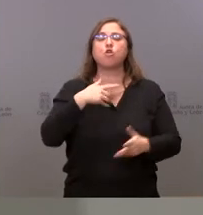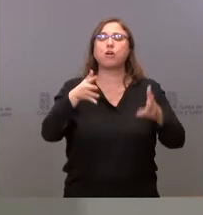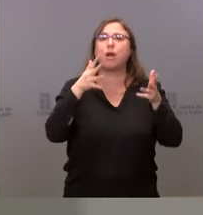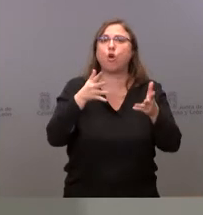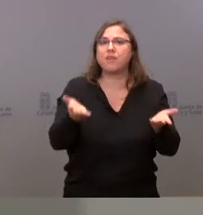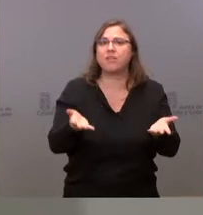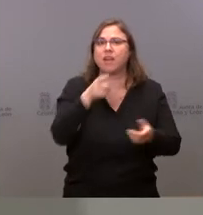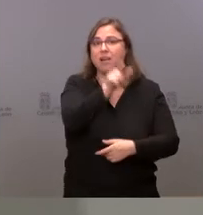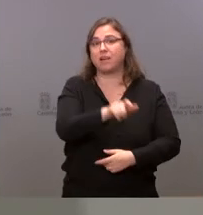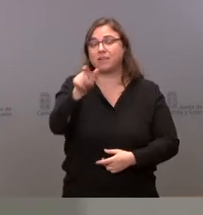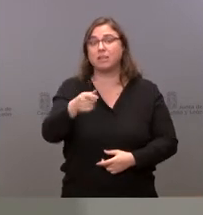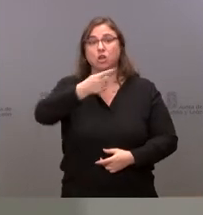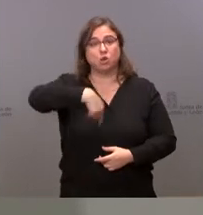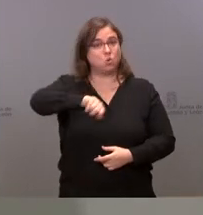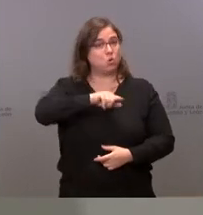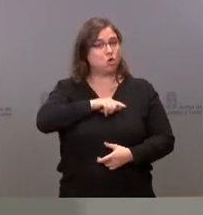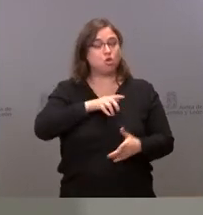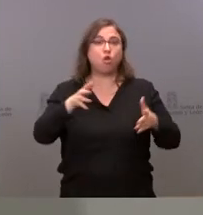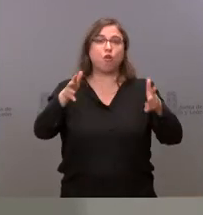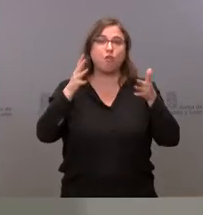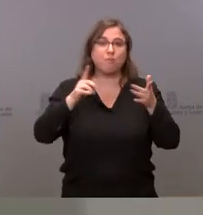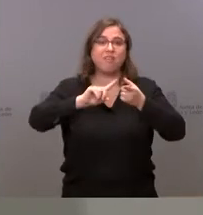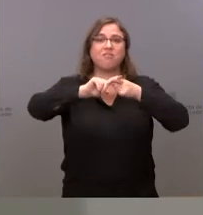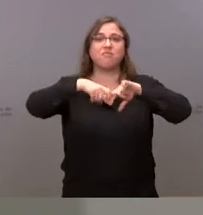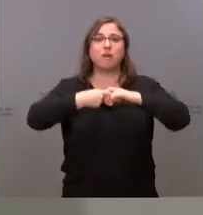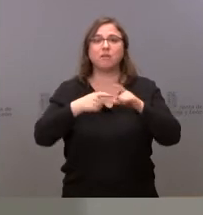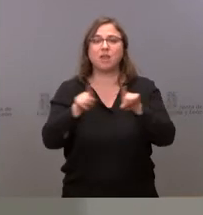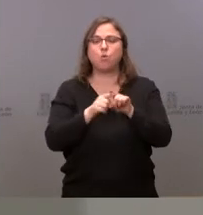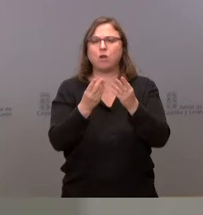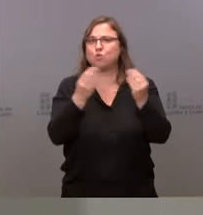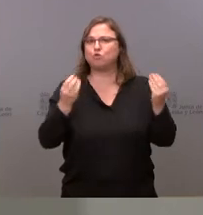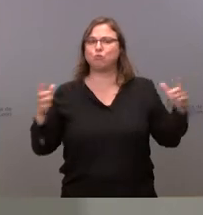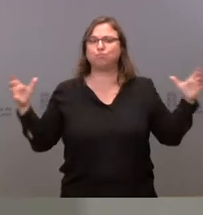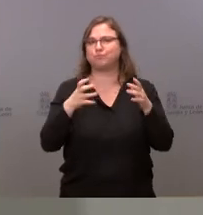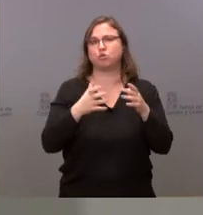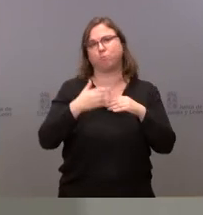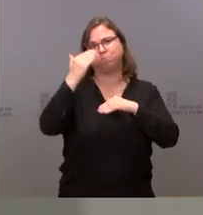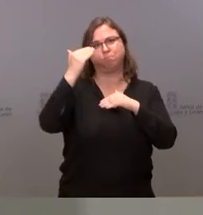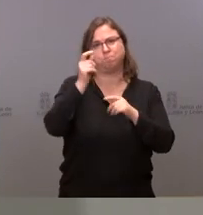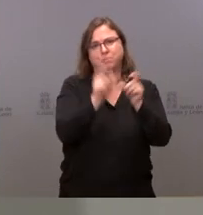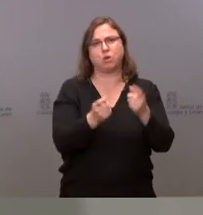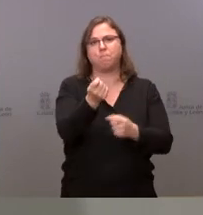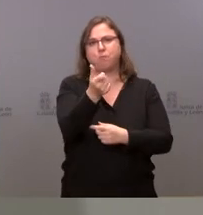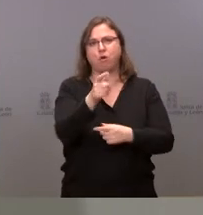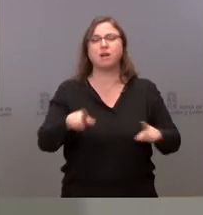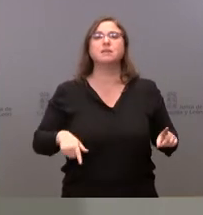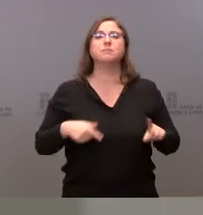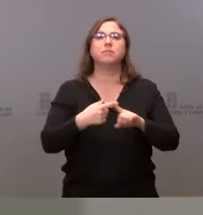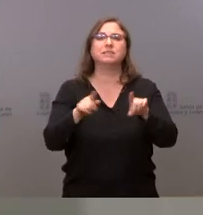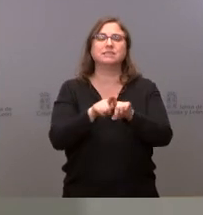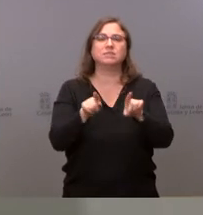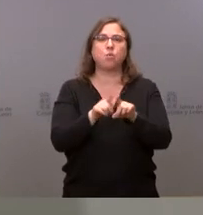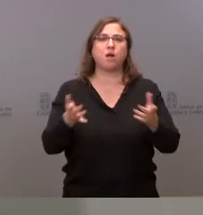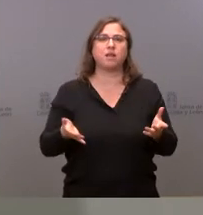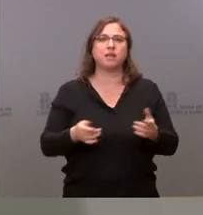la gente? nosotros le recomendamos que en estas reuniones familiares limitar el número de personas que asistan y limitar también el número de